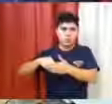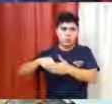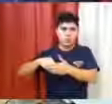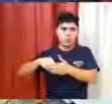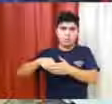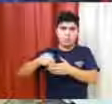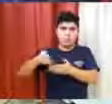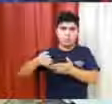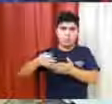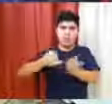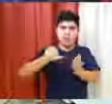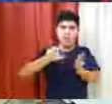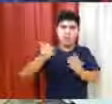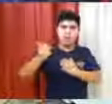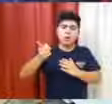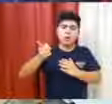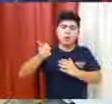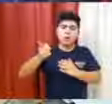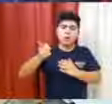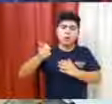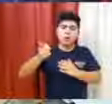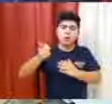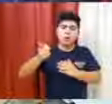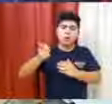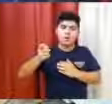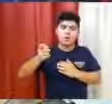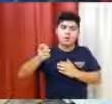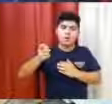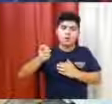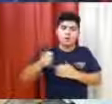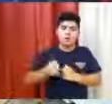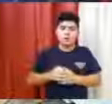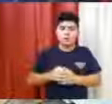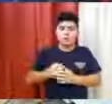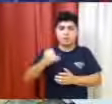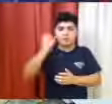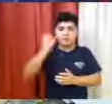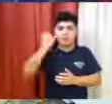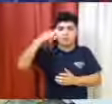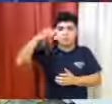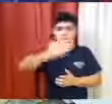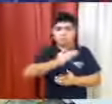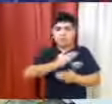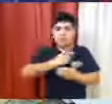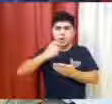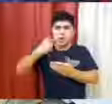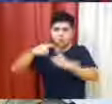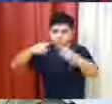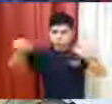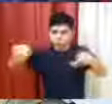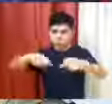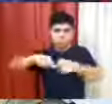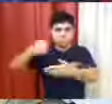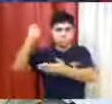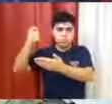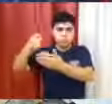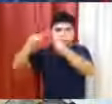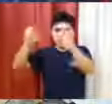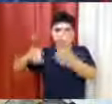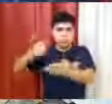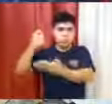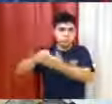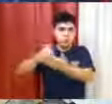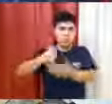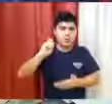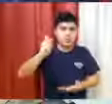YPF. Está clarito, busquen. El tema